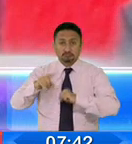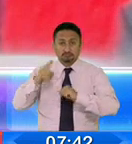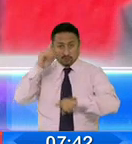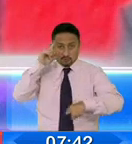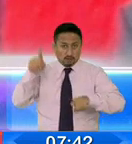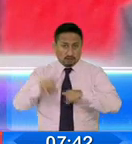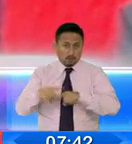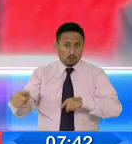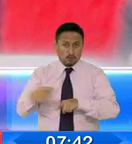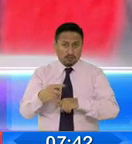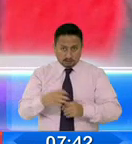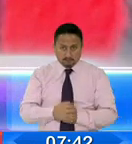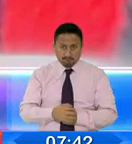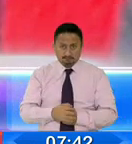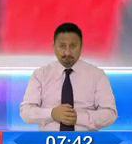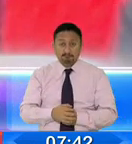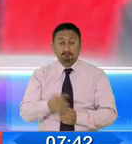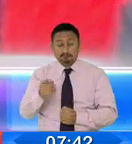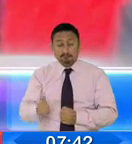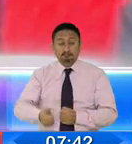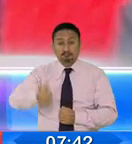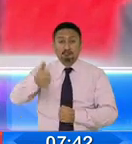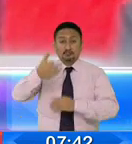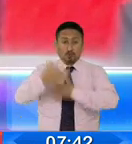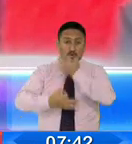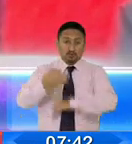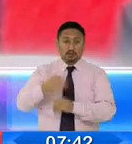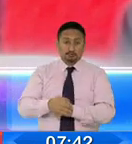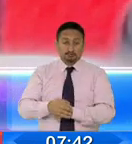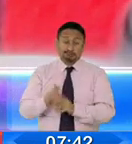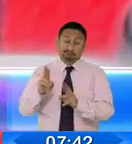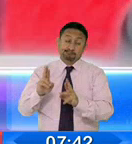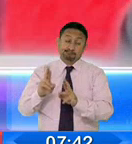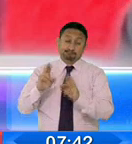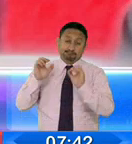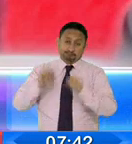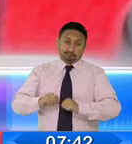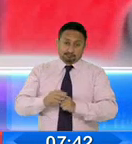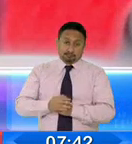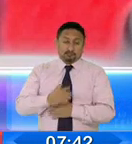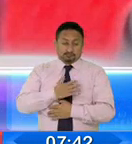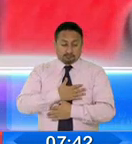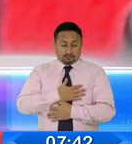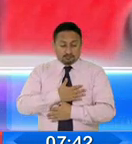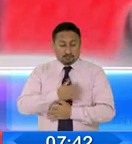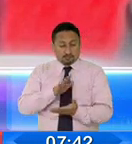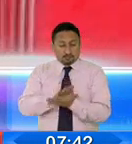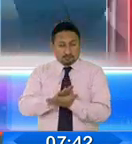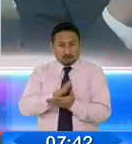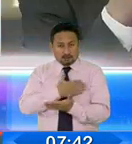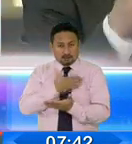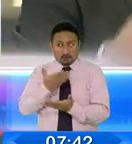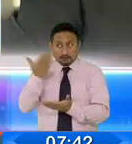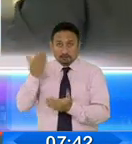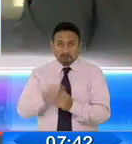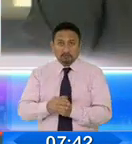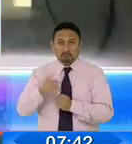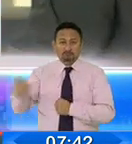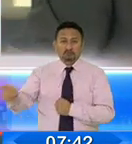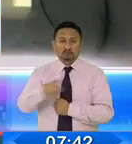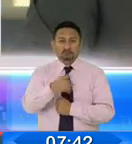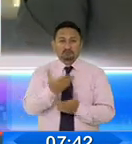Contencioso Electoral y el Contencioso Electoral aspiramos, tenemos la viva fe, la esperanza de que mande a